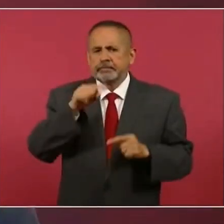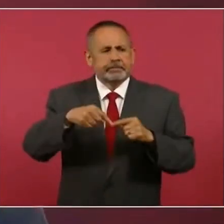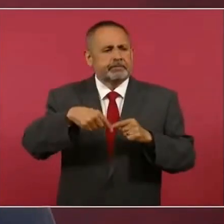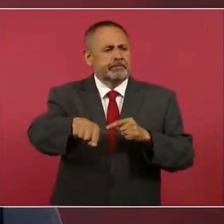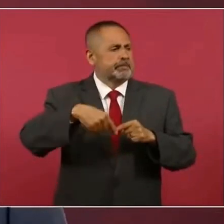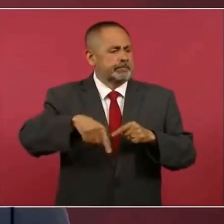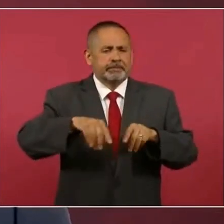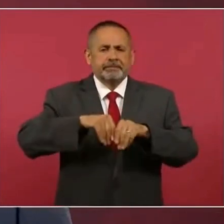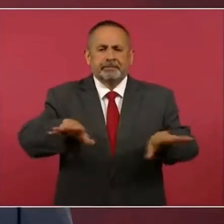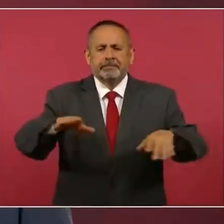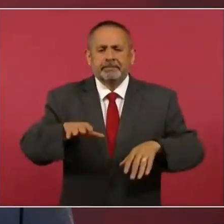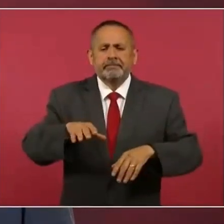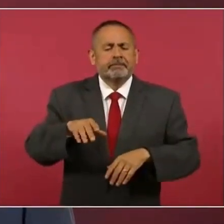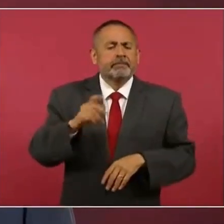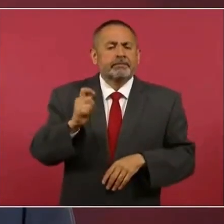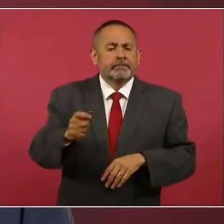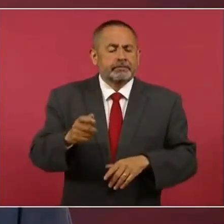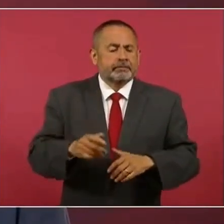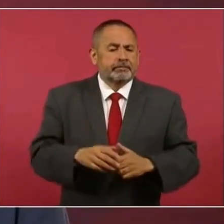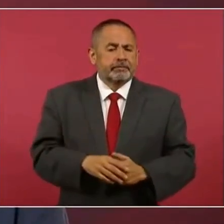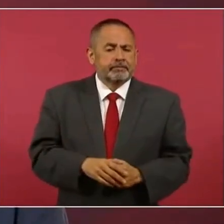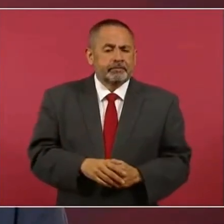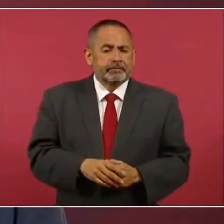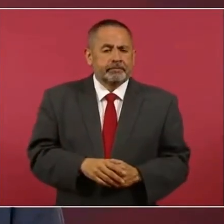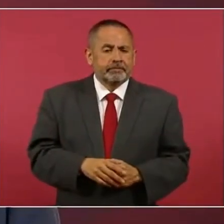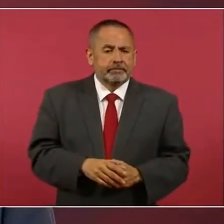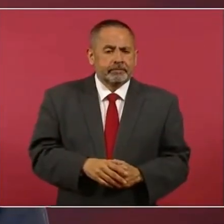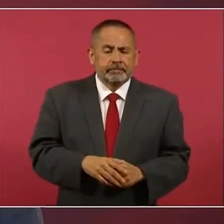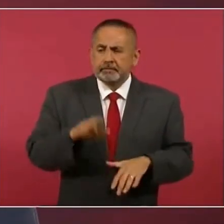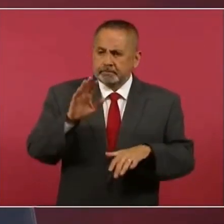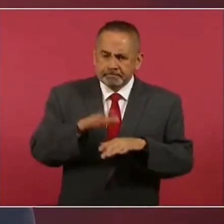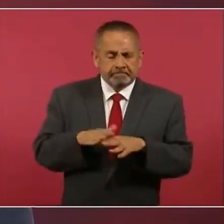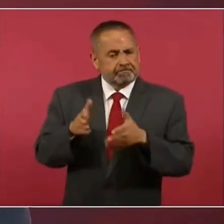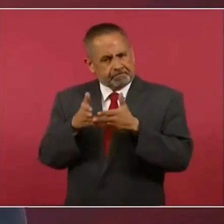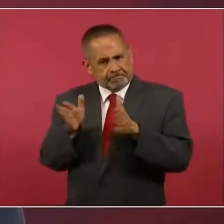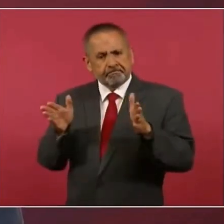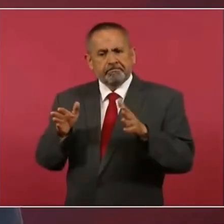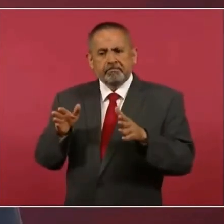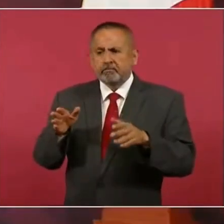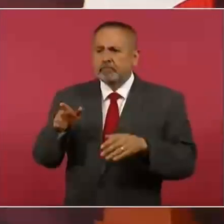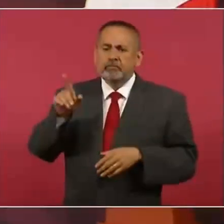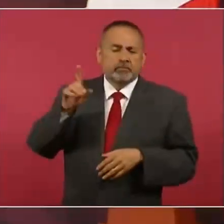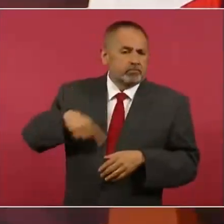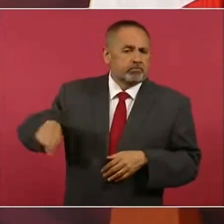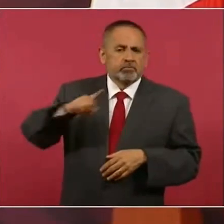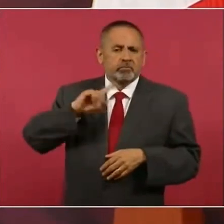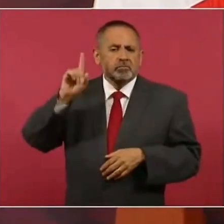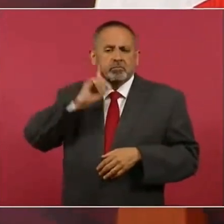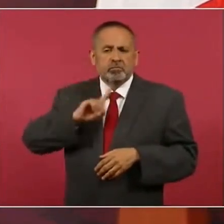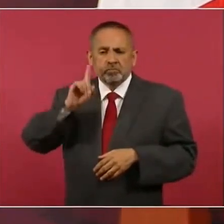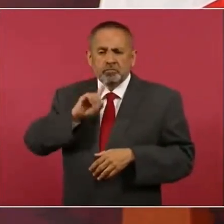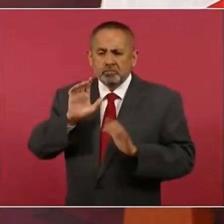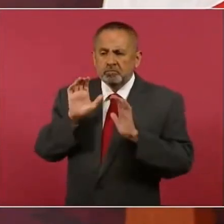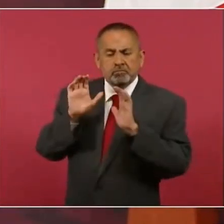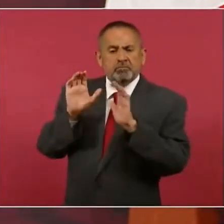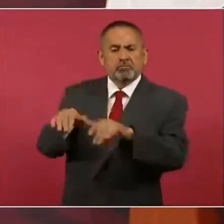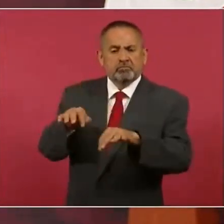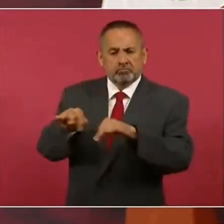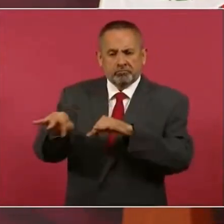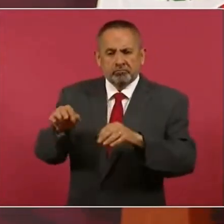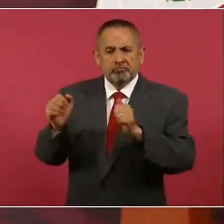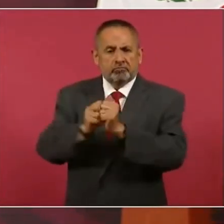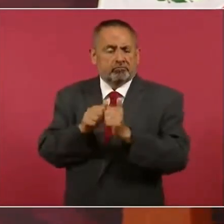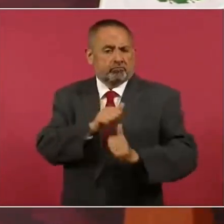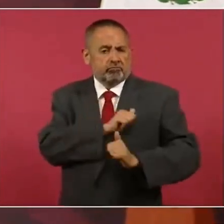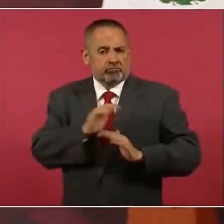la mayor apertura de mujeres para trabajar en las